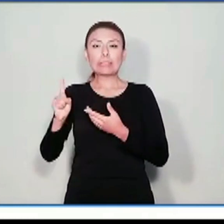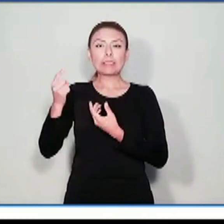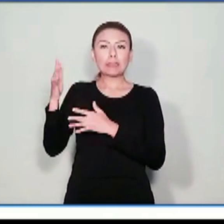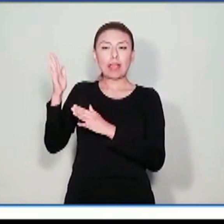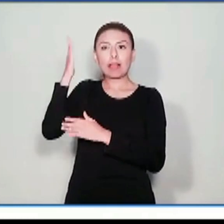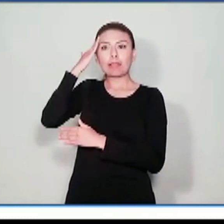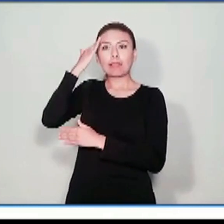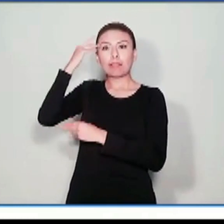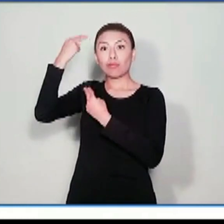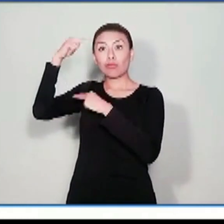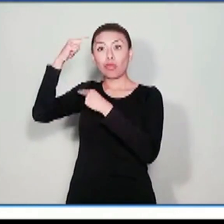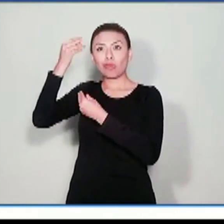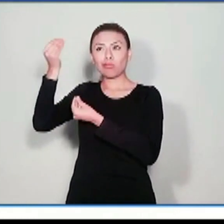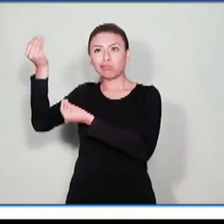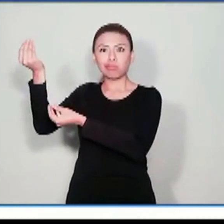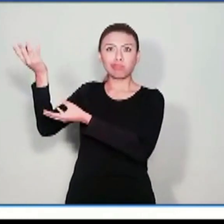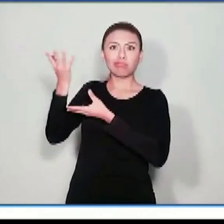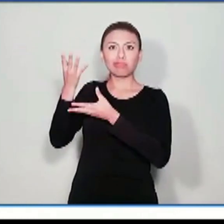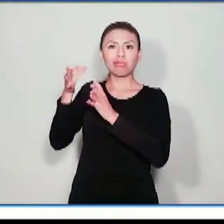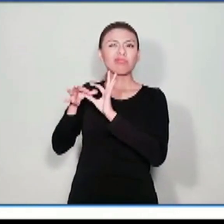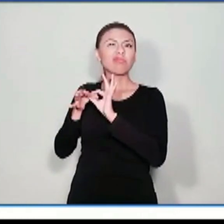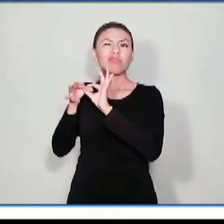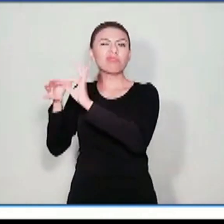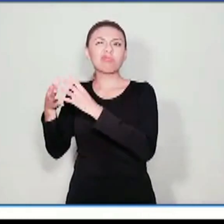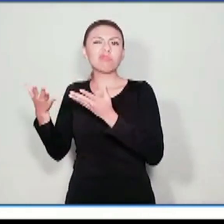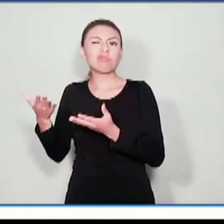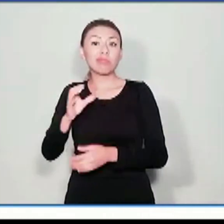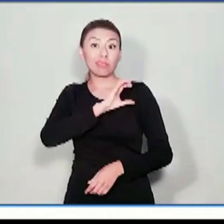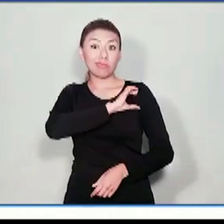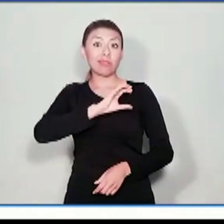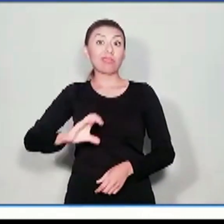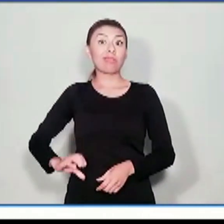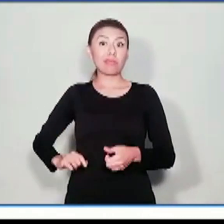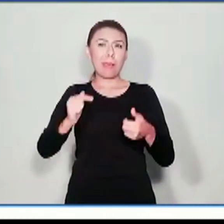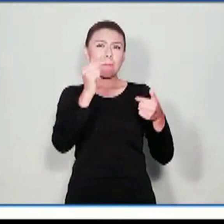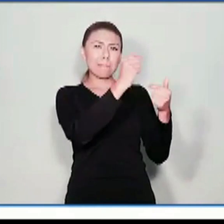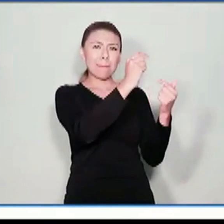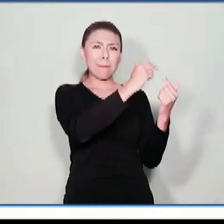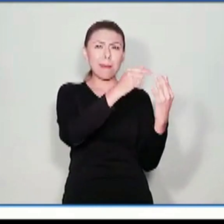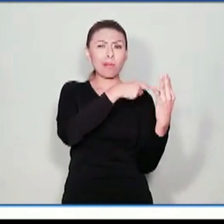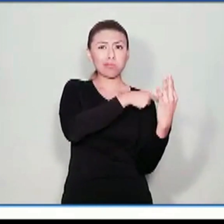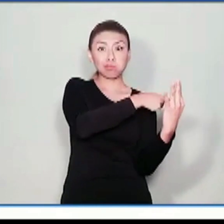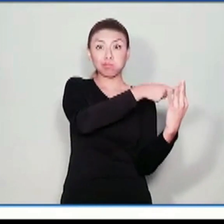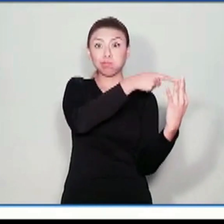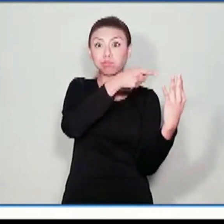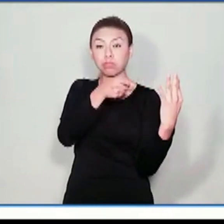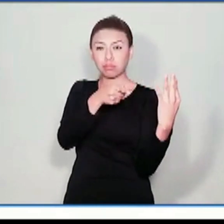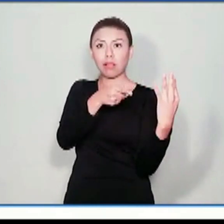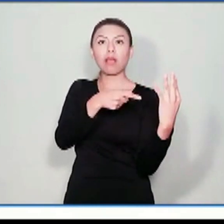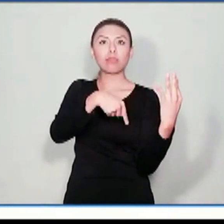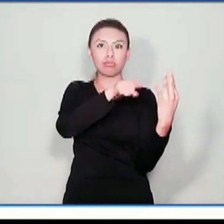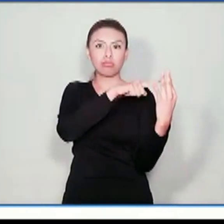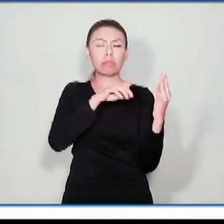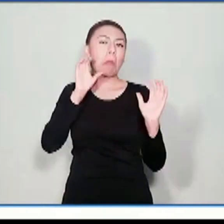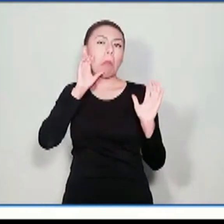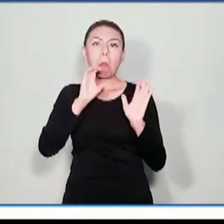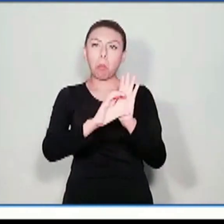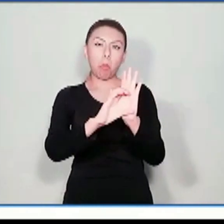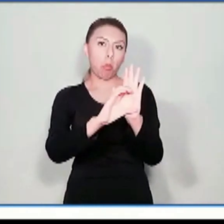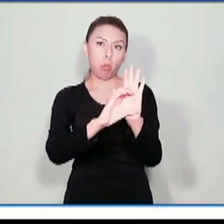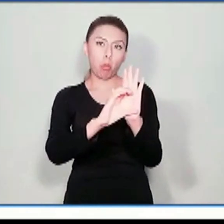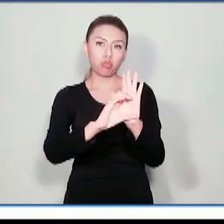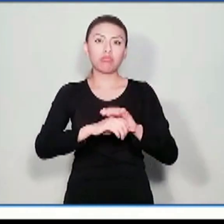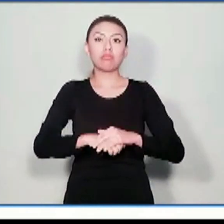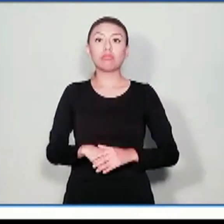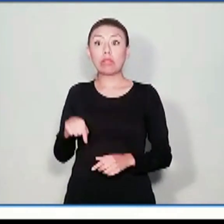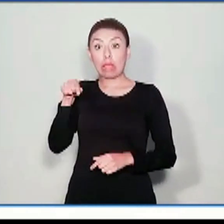muy pendiente de las noticias con relación al actuar de las candidatas y los candidatos. Por